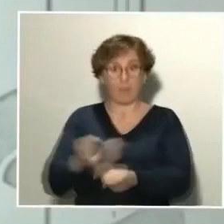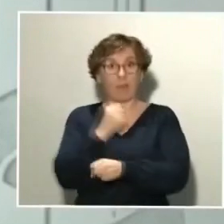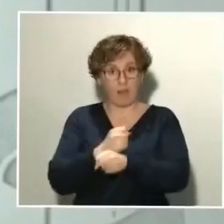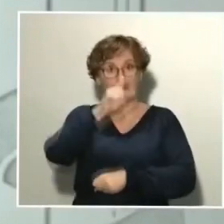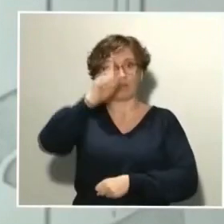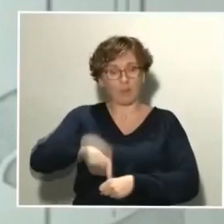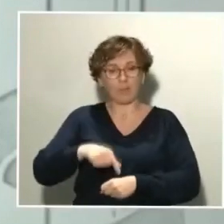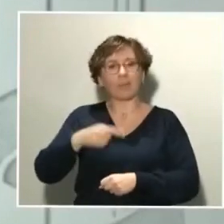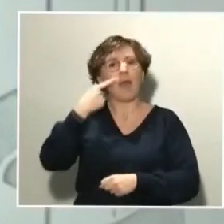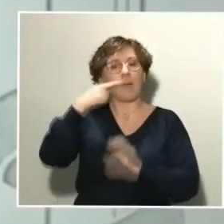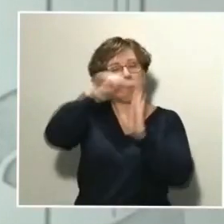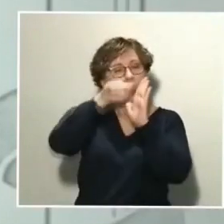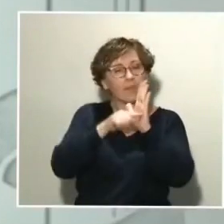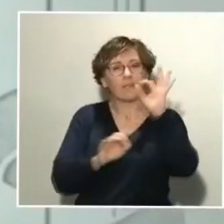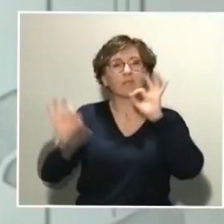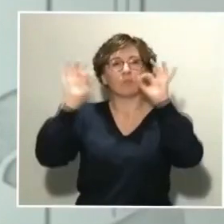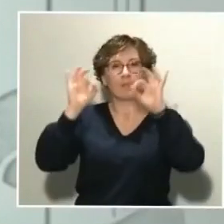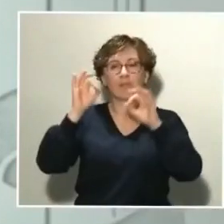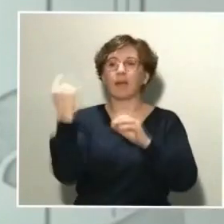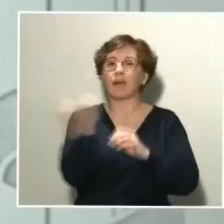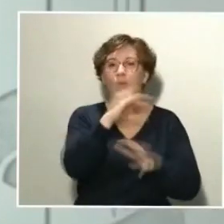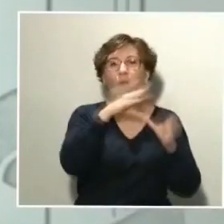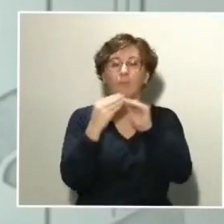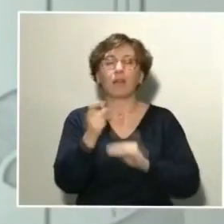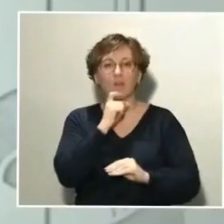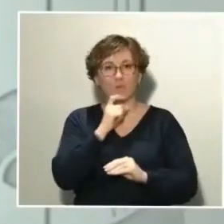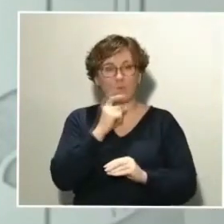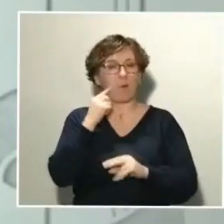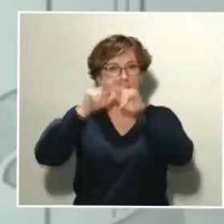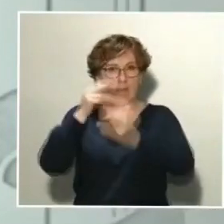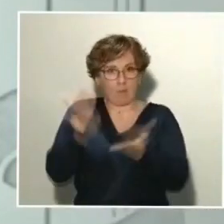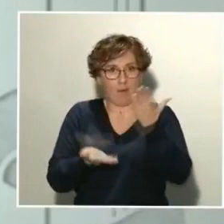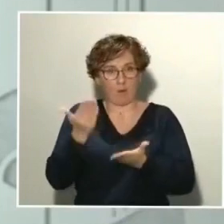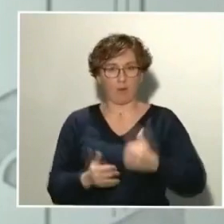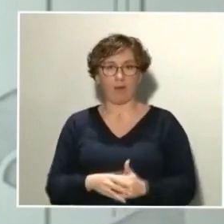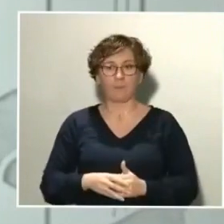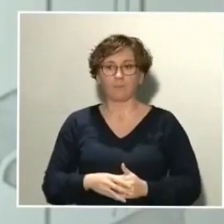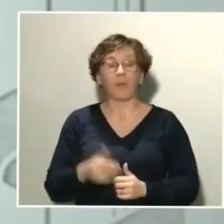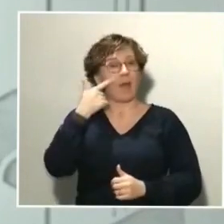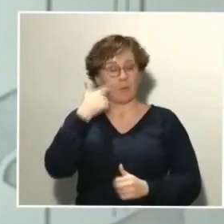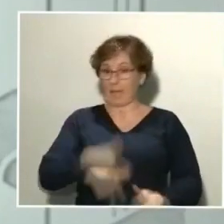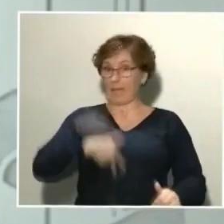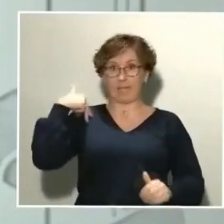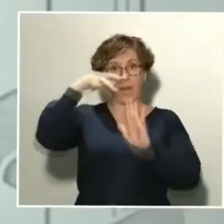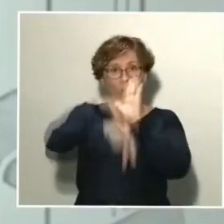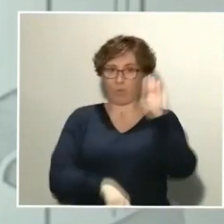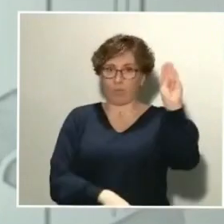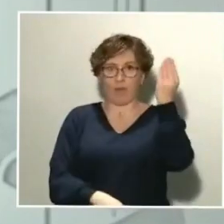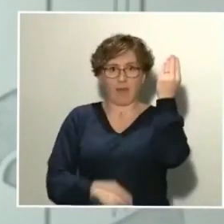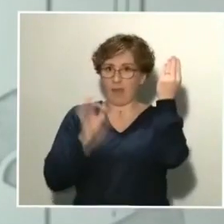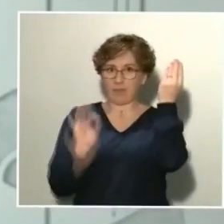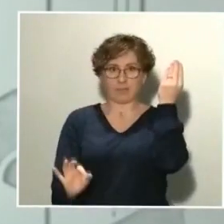específicas que se tienen que aplicar a cada uno de ellos. Si bien la norma general es la que es, tenemos que entender que los